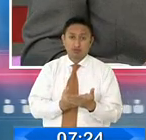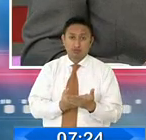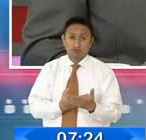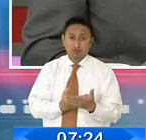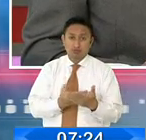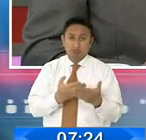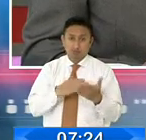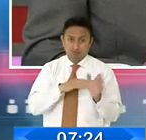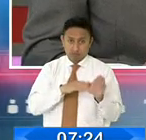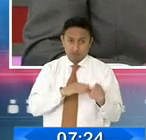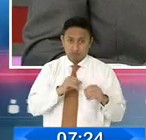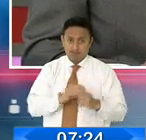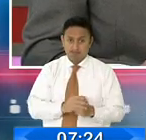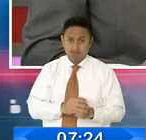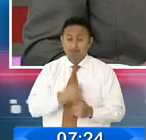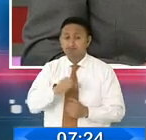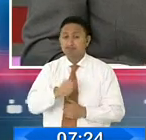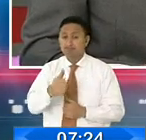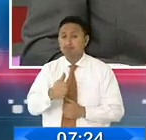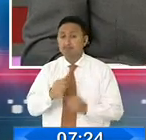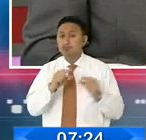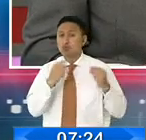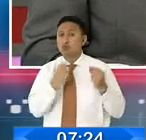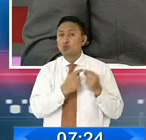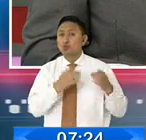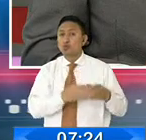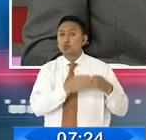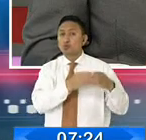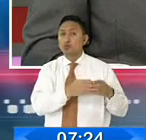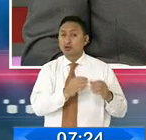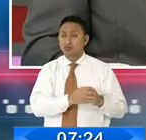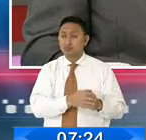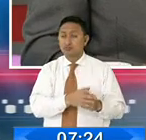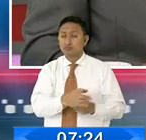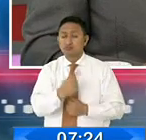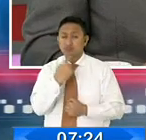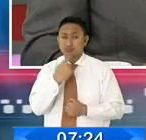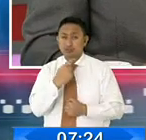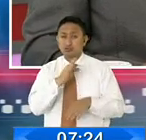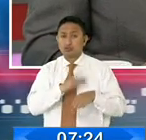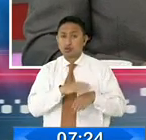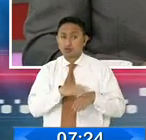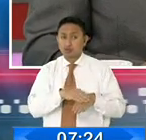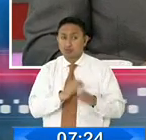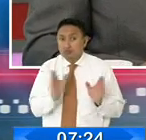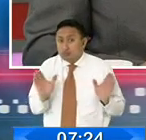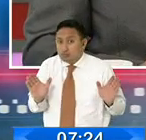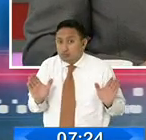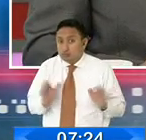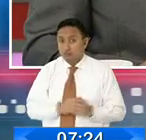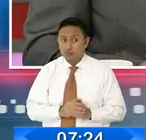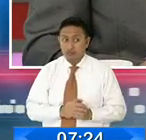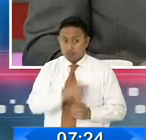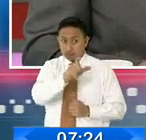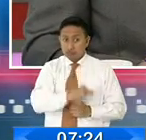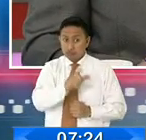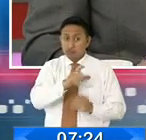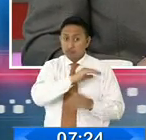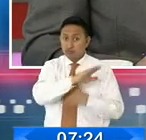también decía la otra parte que es un pretexto. Bueno, conocemos toda la ciudadanía,